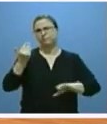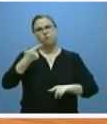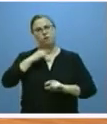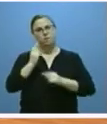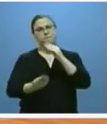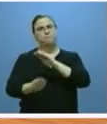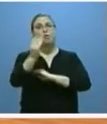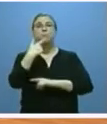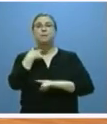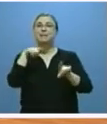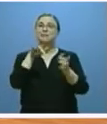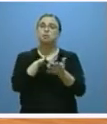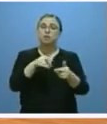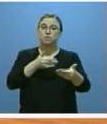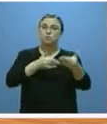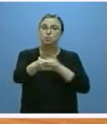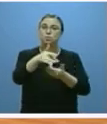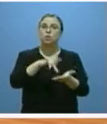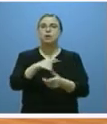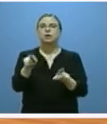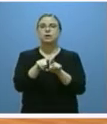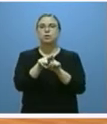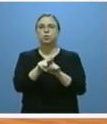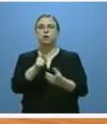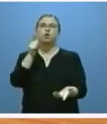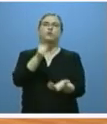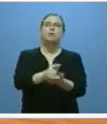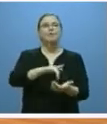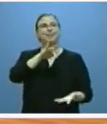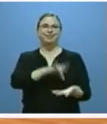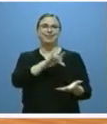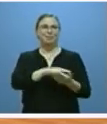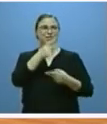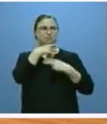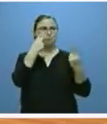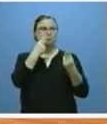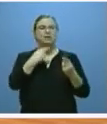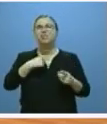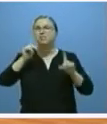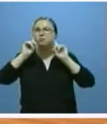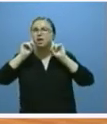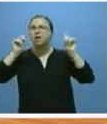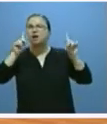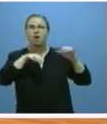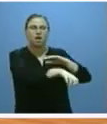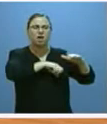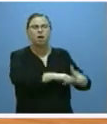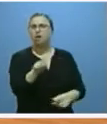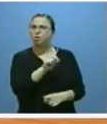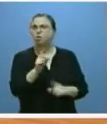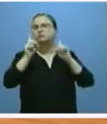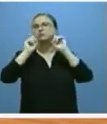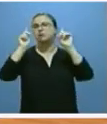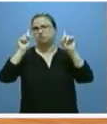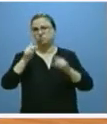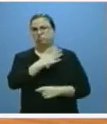no acudir en el futuro a un recurso como la deuda pública que debería ser extraordinario. Por último la Junta